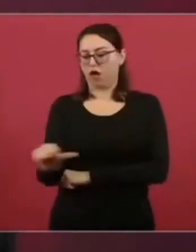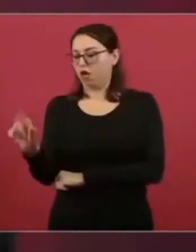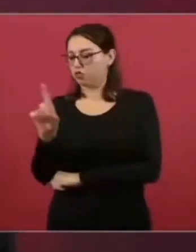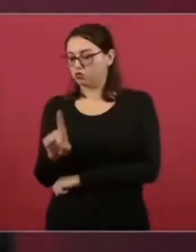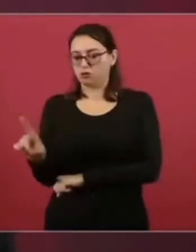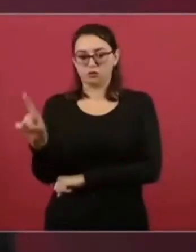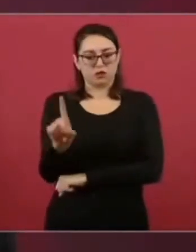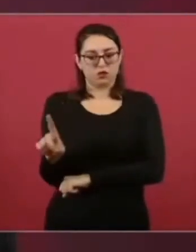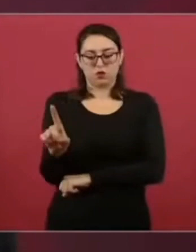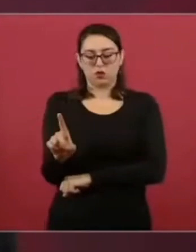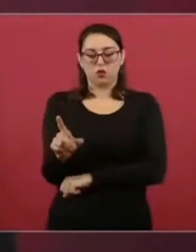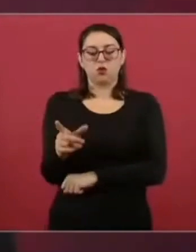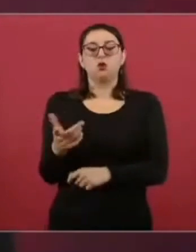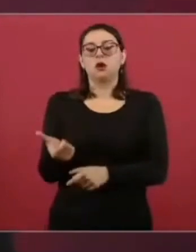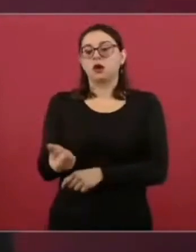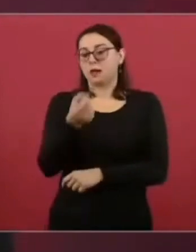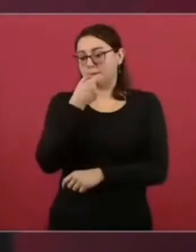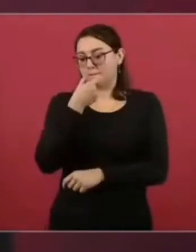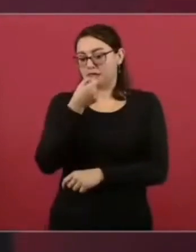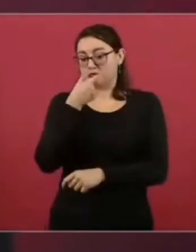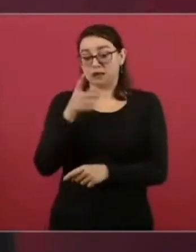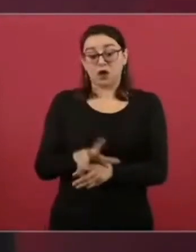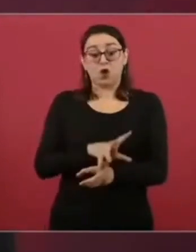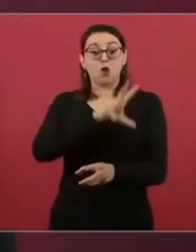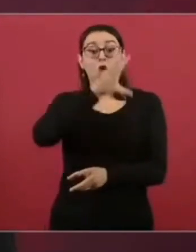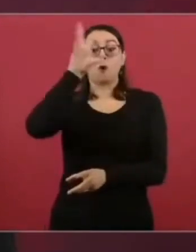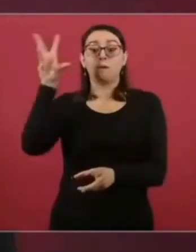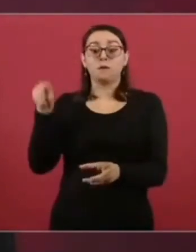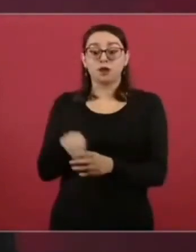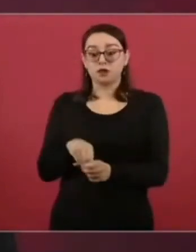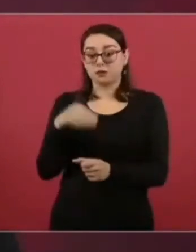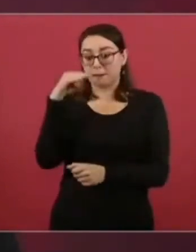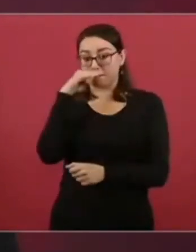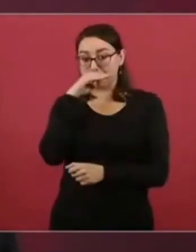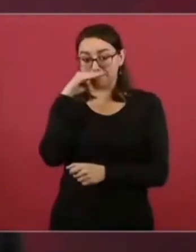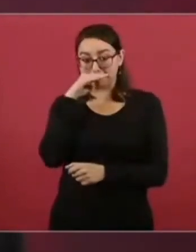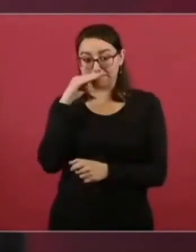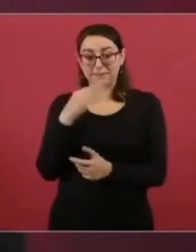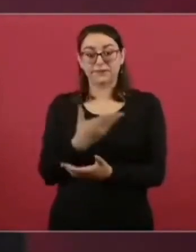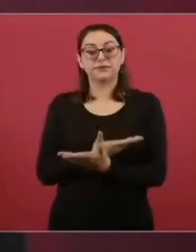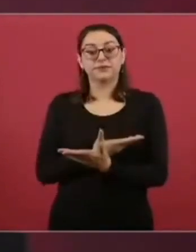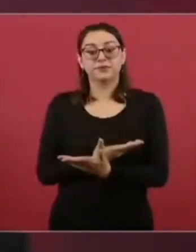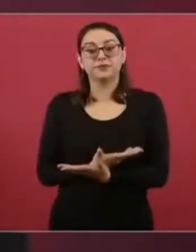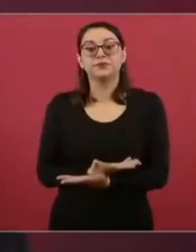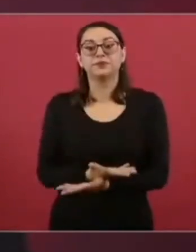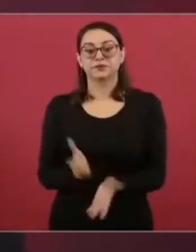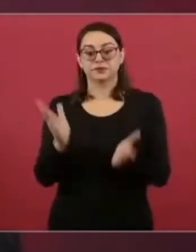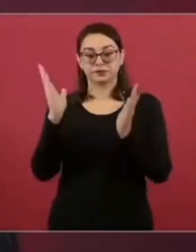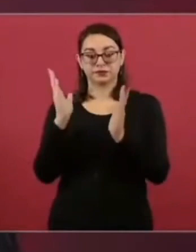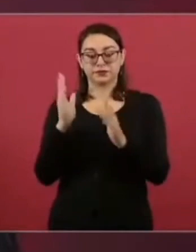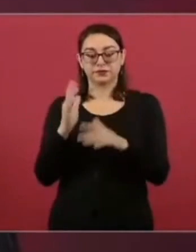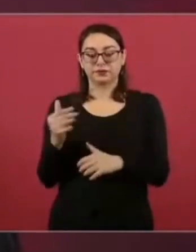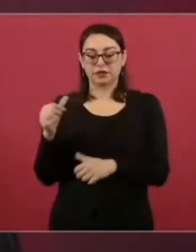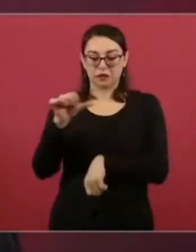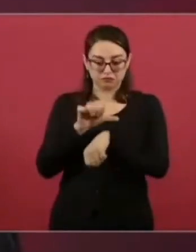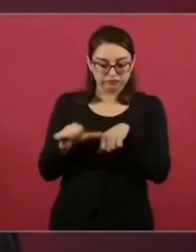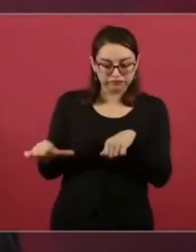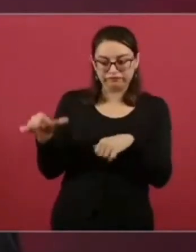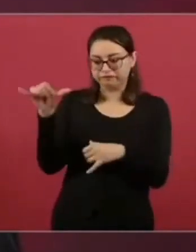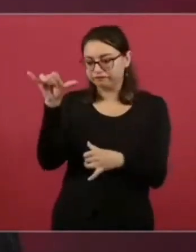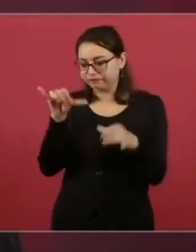derecho a todas las medicinas de manera gratuita, a los estudios, intervenciones quirúrgicas,